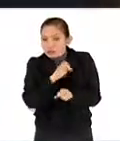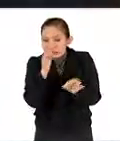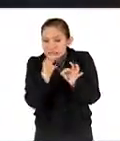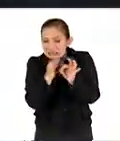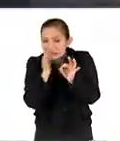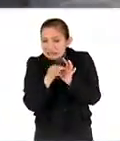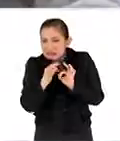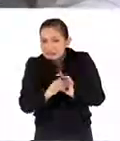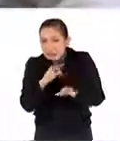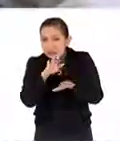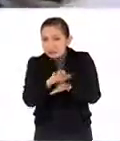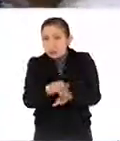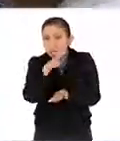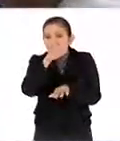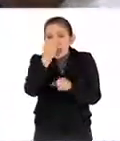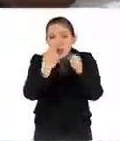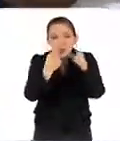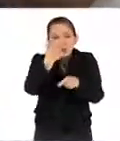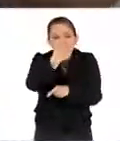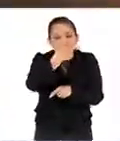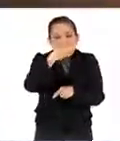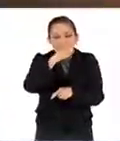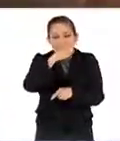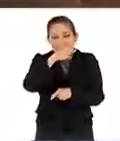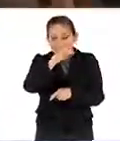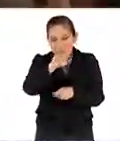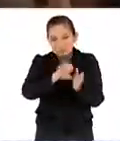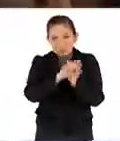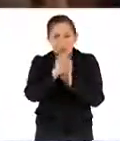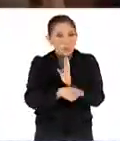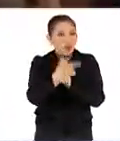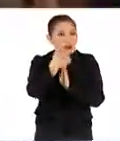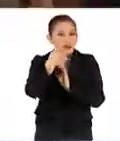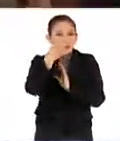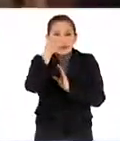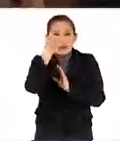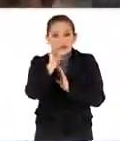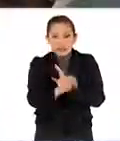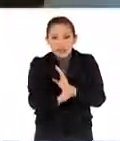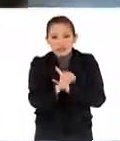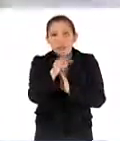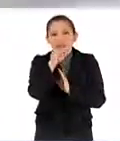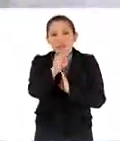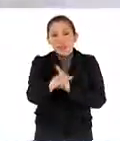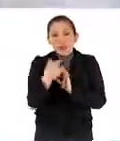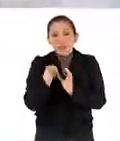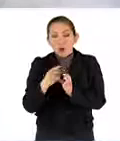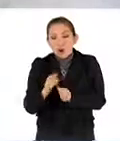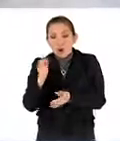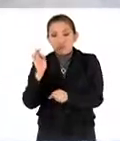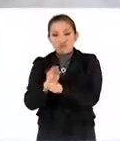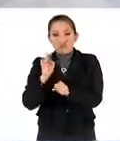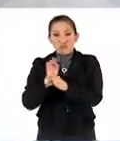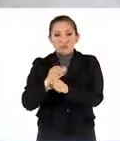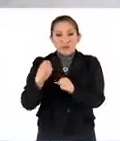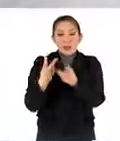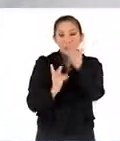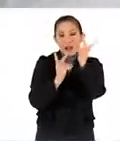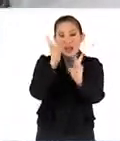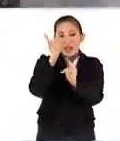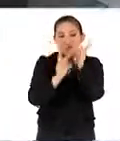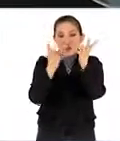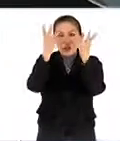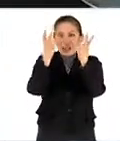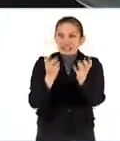específicas acerca de ciertos genes. Por ejemplo, el gen que le confiere resistencia a la planta, a la